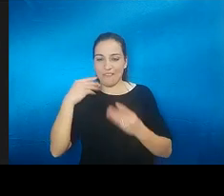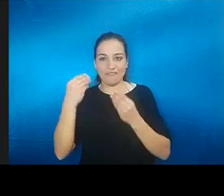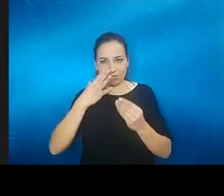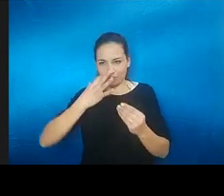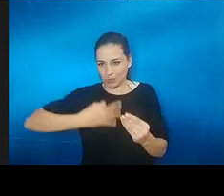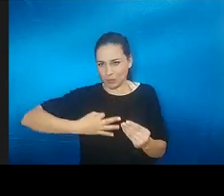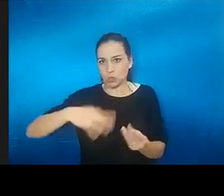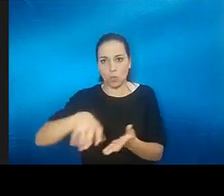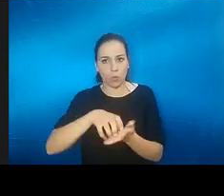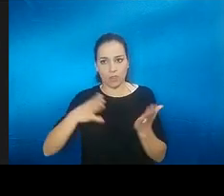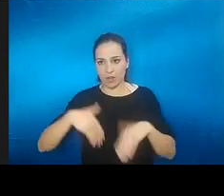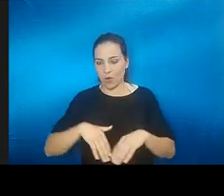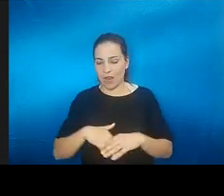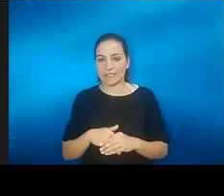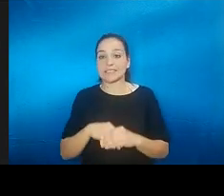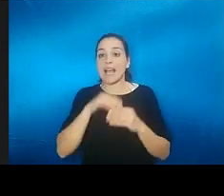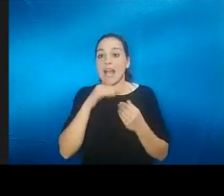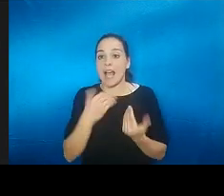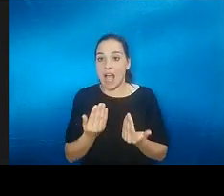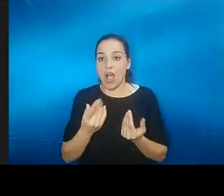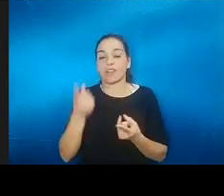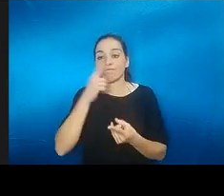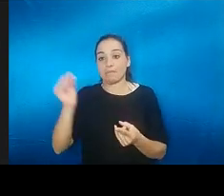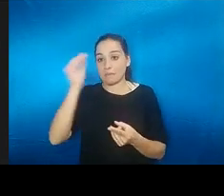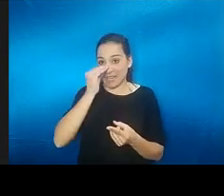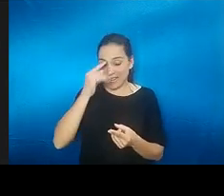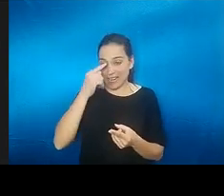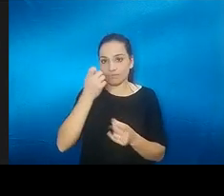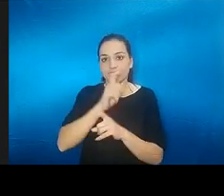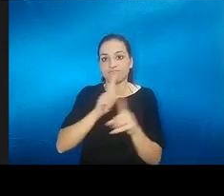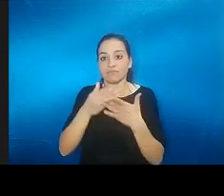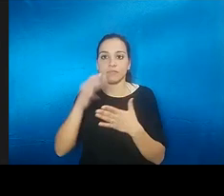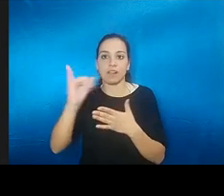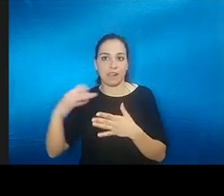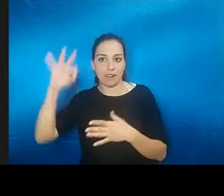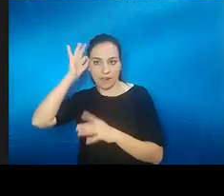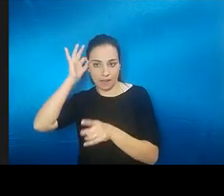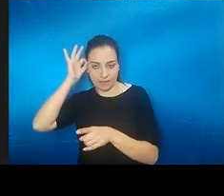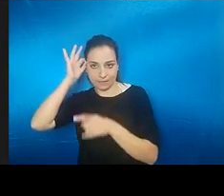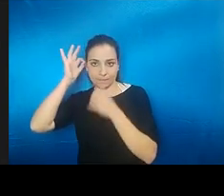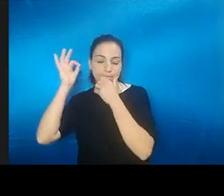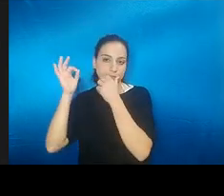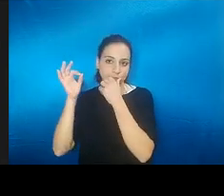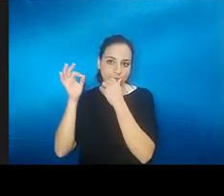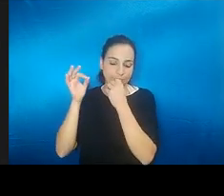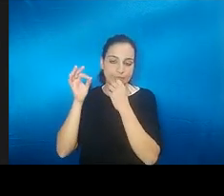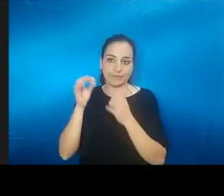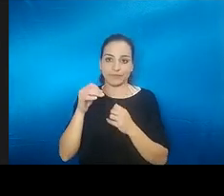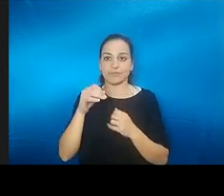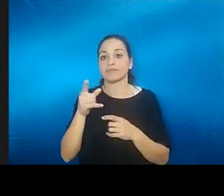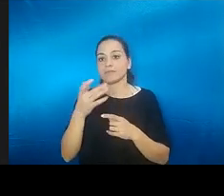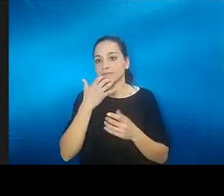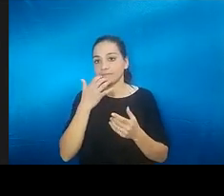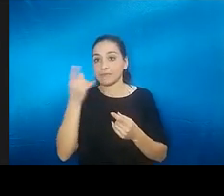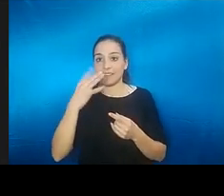menor duda ¿cuál es el problema de un implante olfatorio? Luisa tiene un implante ocular os pongo en antecedente un